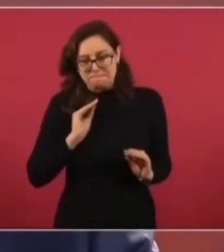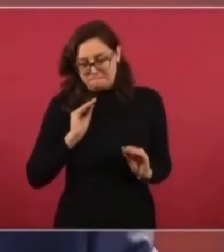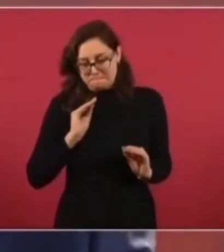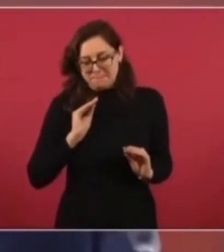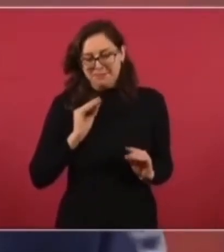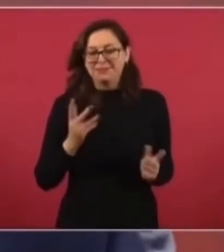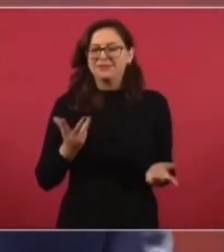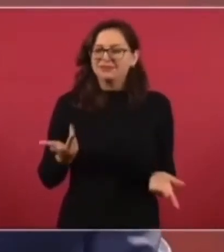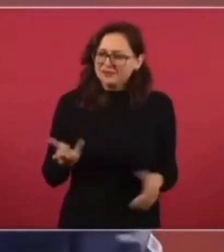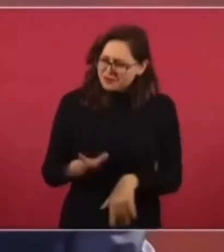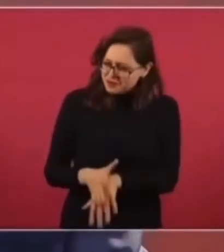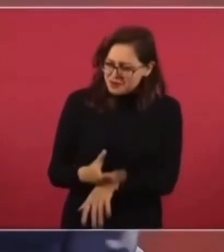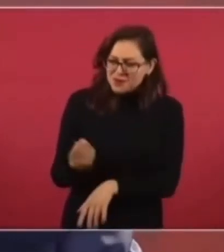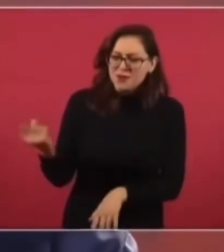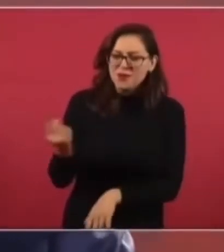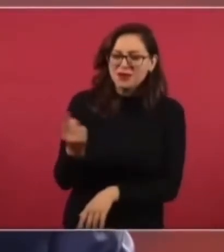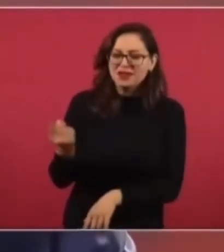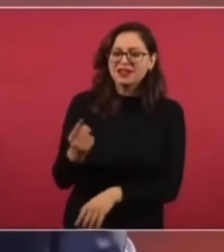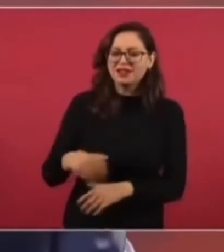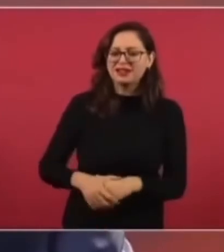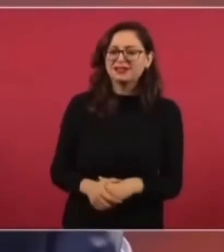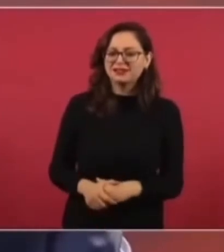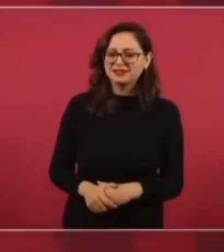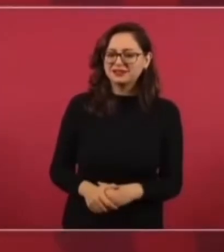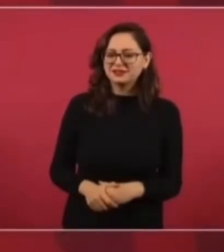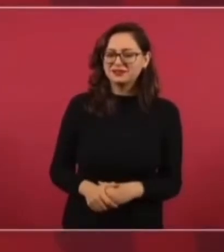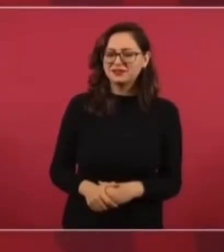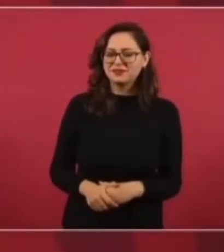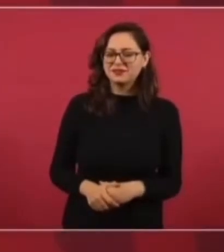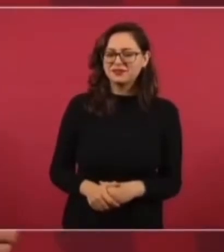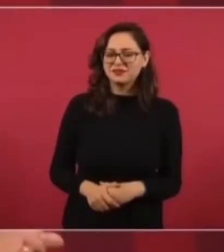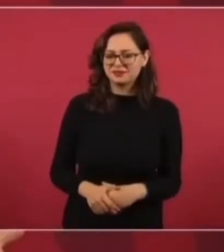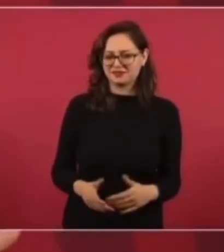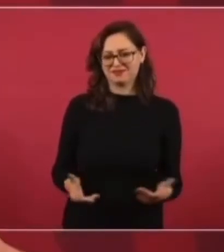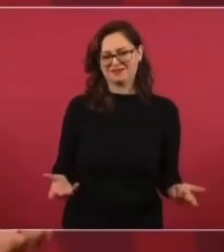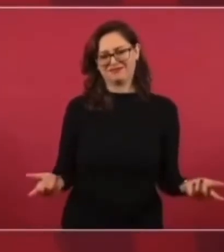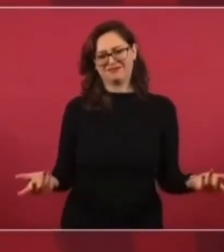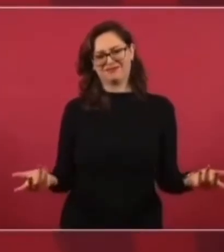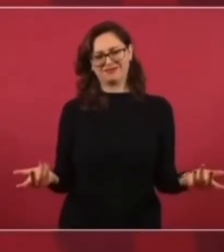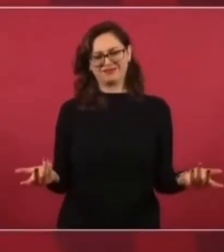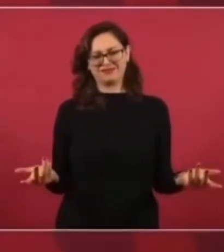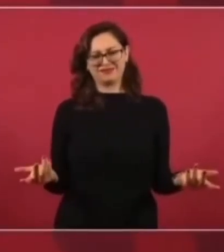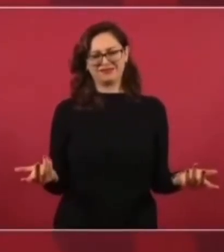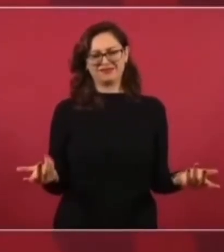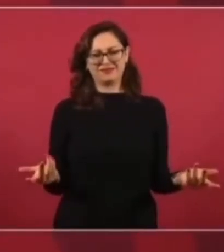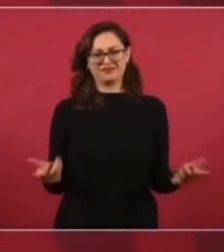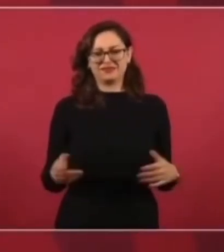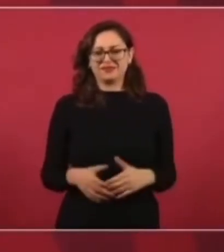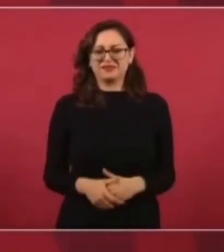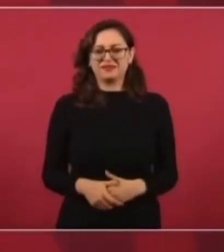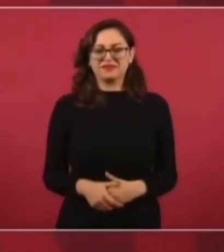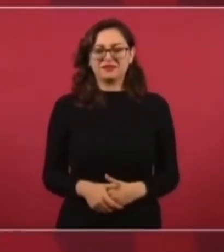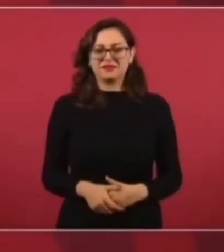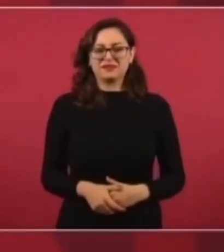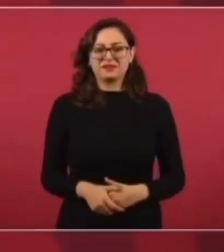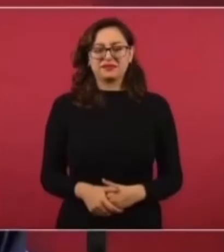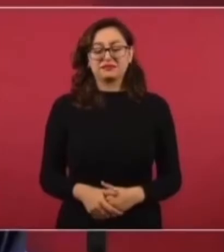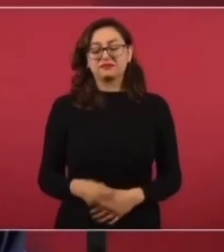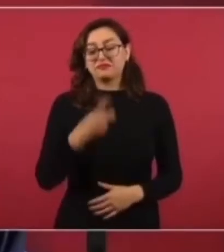Y esas expresiones de que ya no nos alcanzan los abrazos,